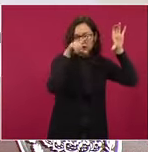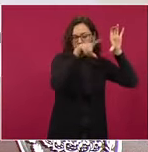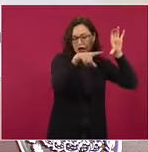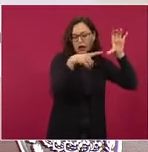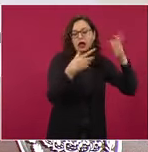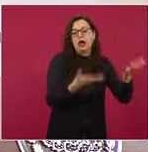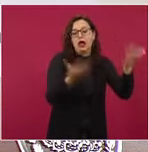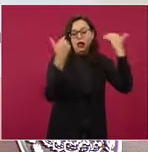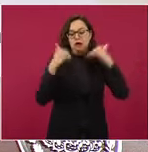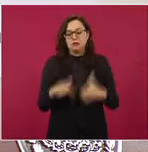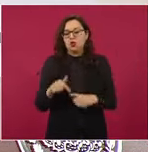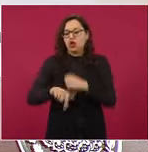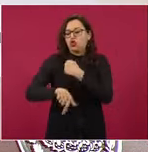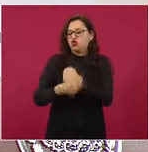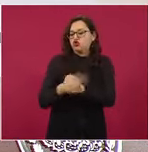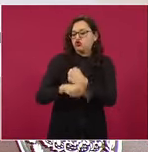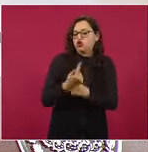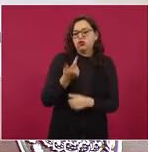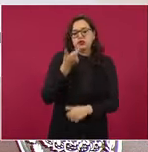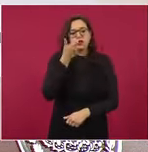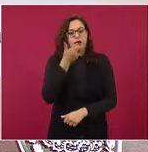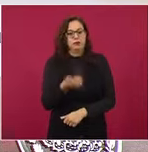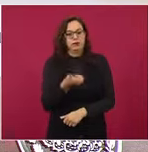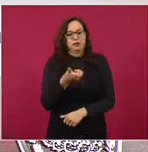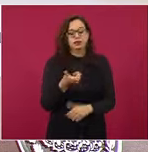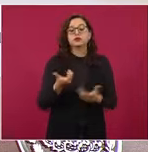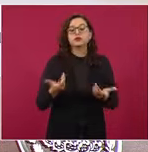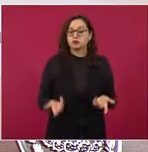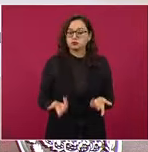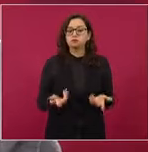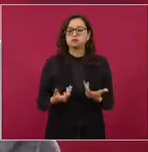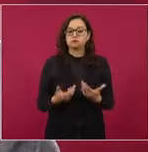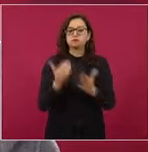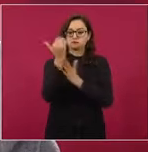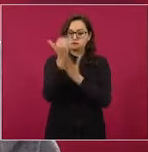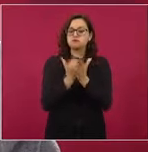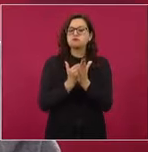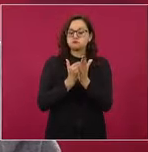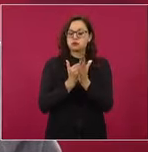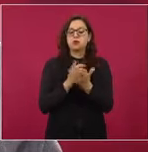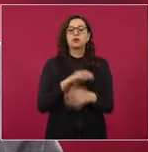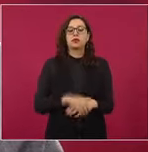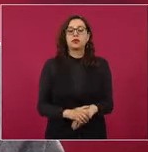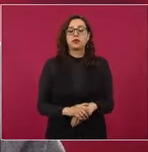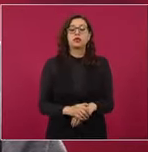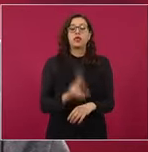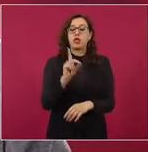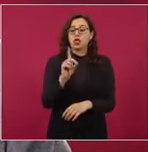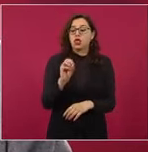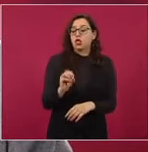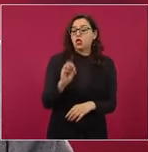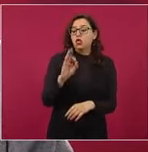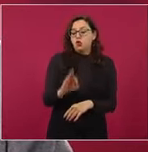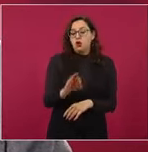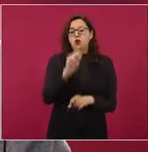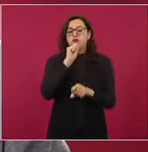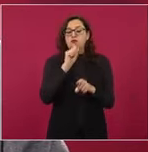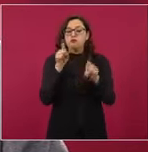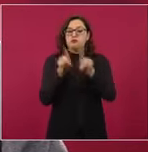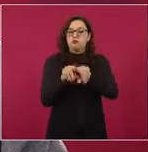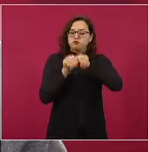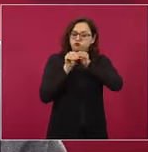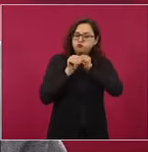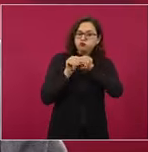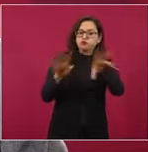con 19 centavos. Se volvió a publicar en el diario oficial de la federación la ampliación por